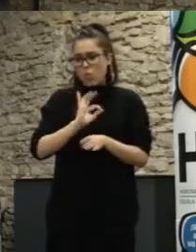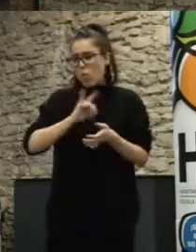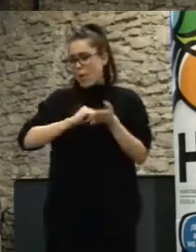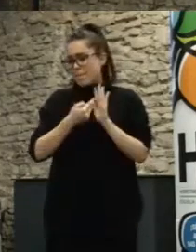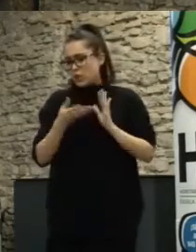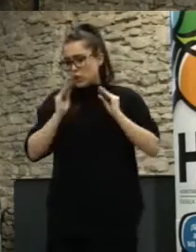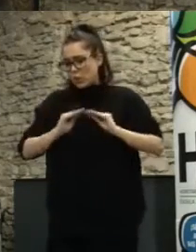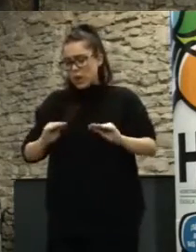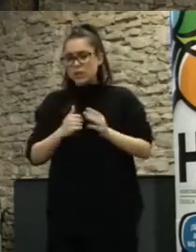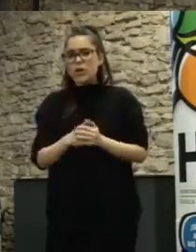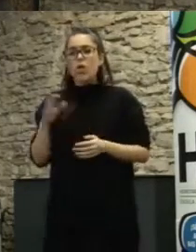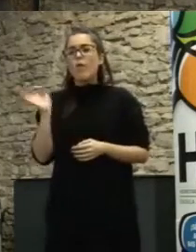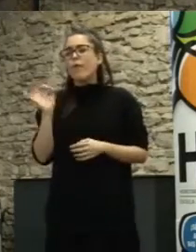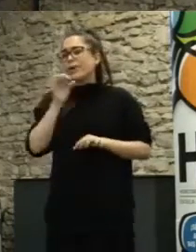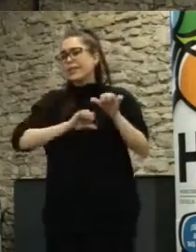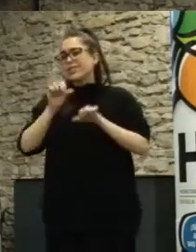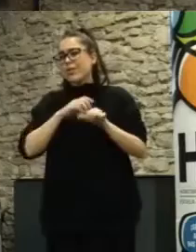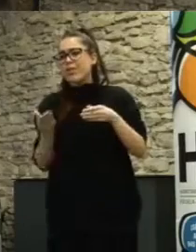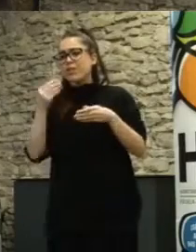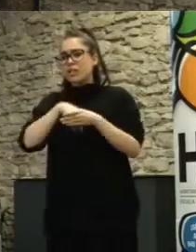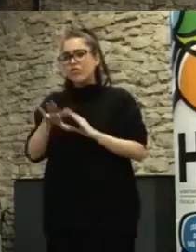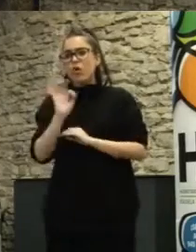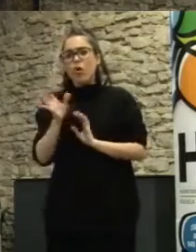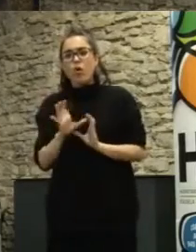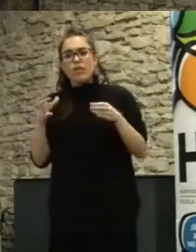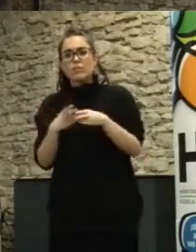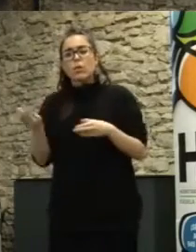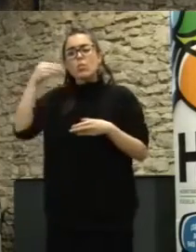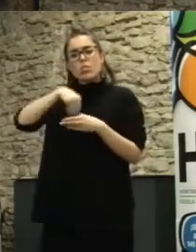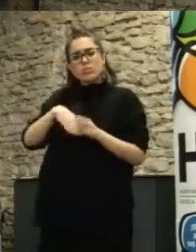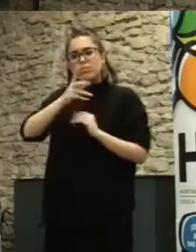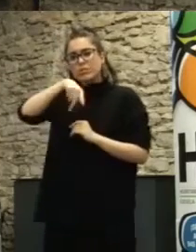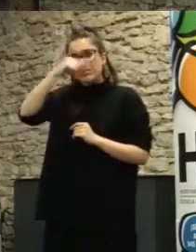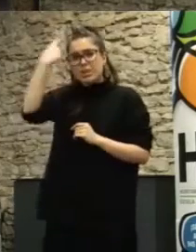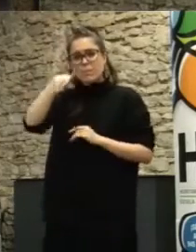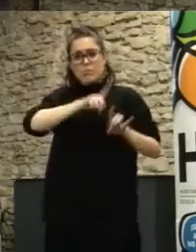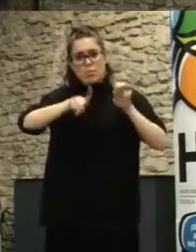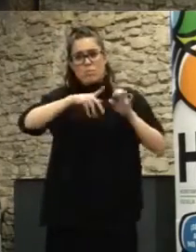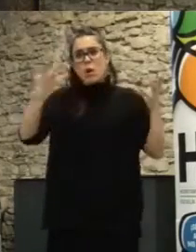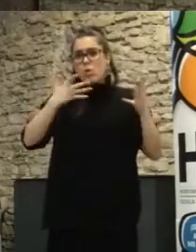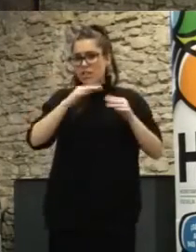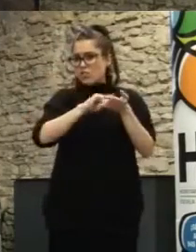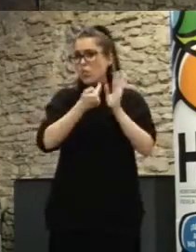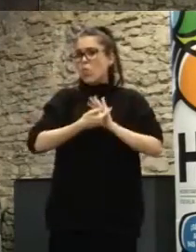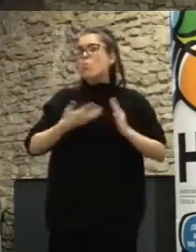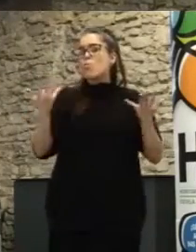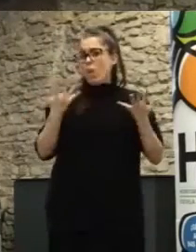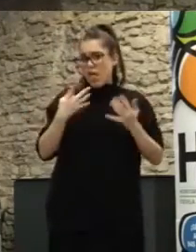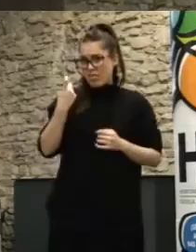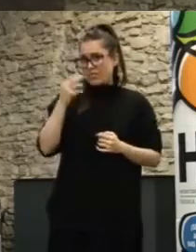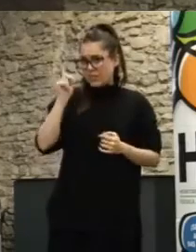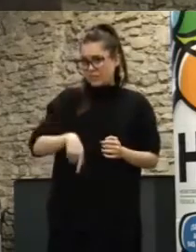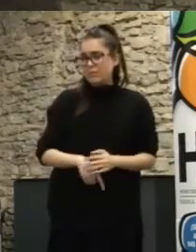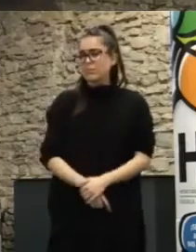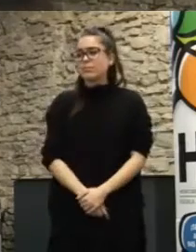desarrollen en la ciudad o incluso en las propias asociaciones o colectivos seguro que salen ciertos desafíos que hay que solucionar ¿no? a partir de ahí